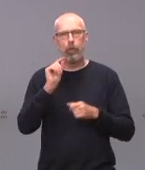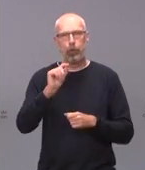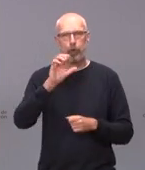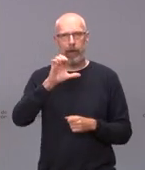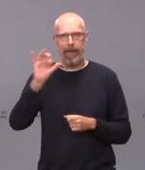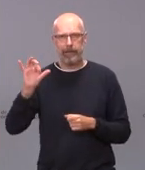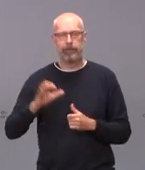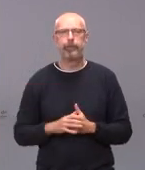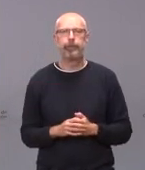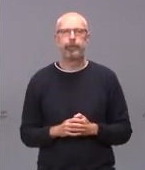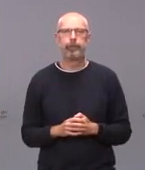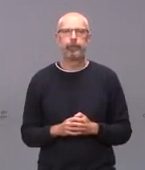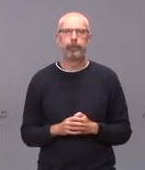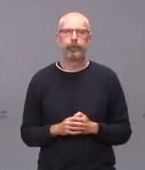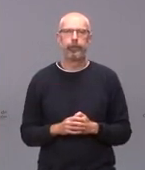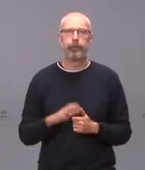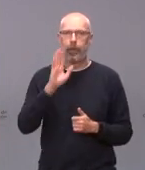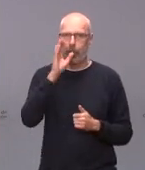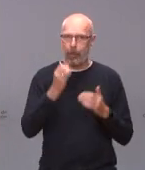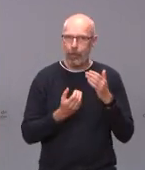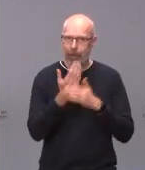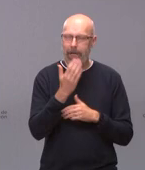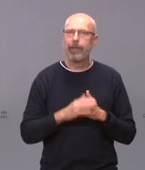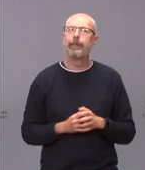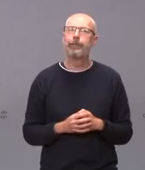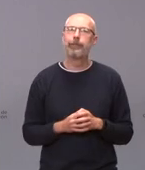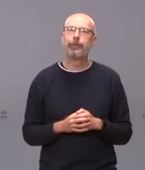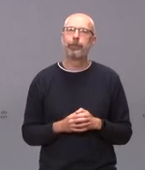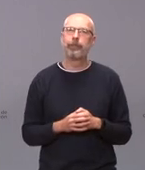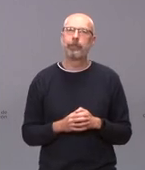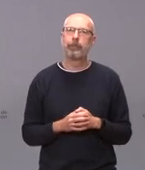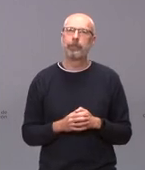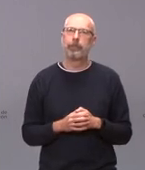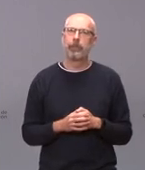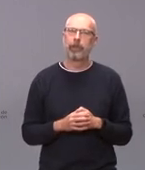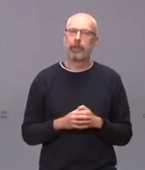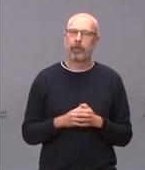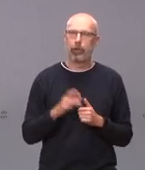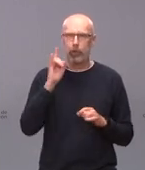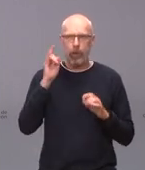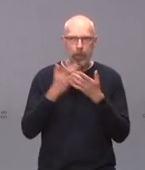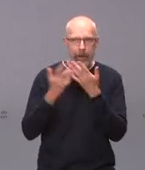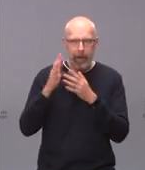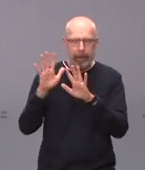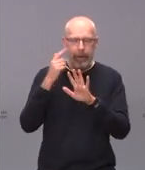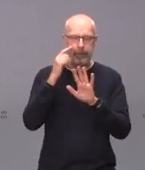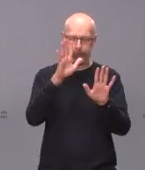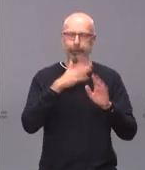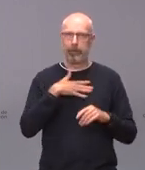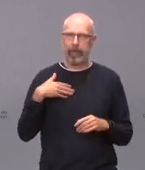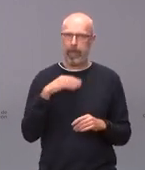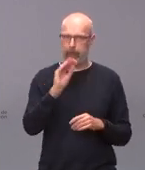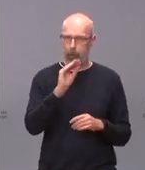adelante hola buenos días creo que se está colando el sonido a ver quería